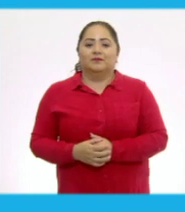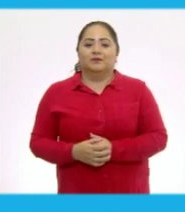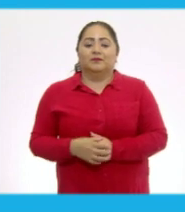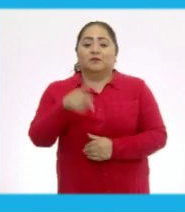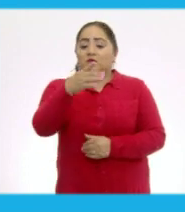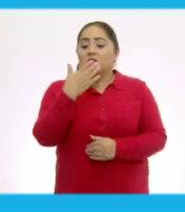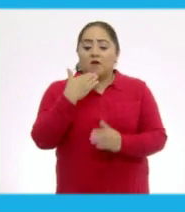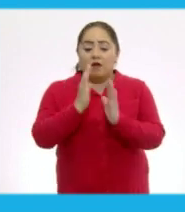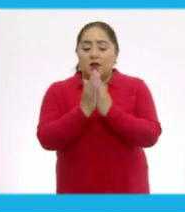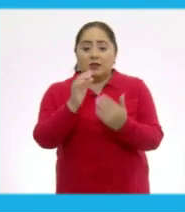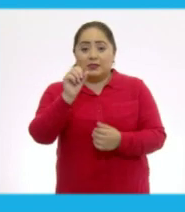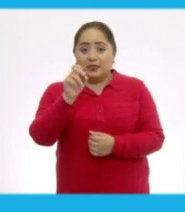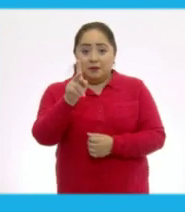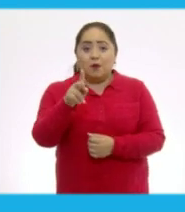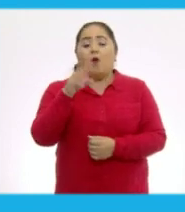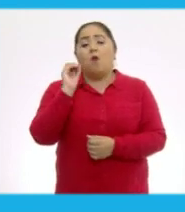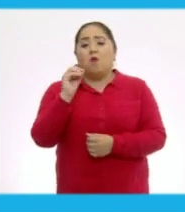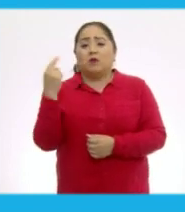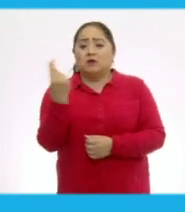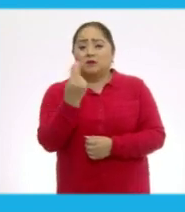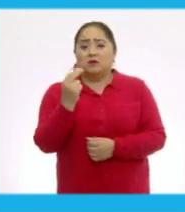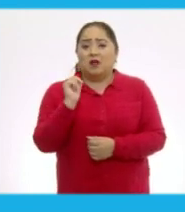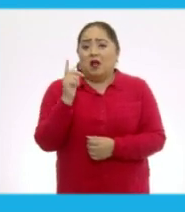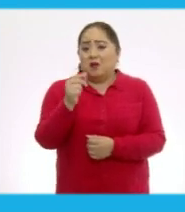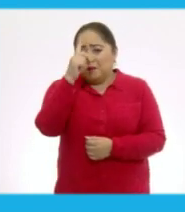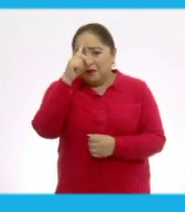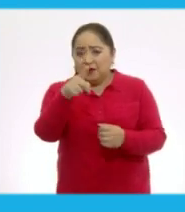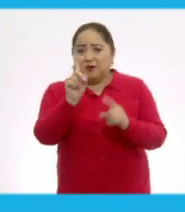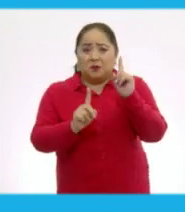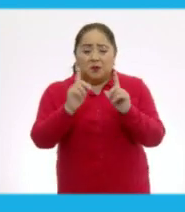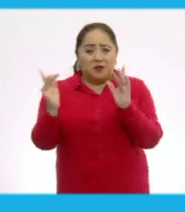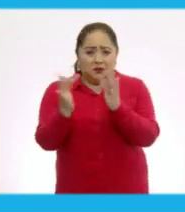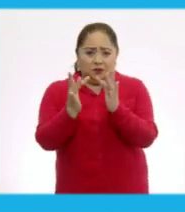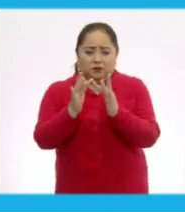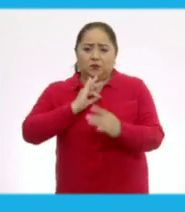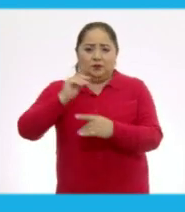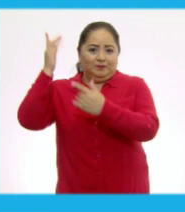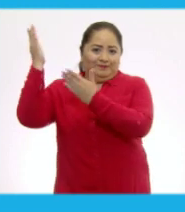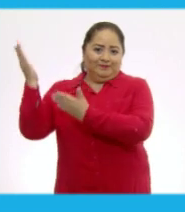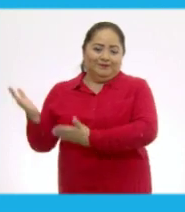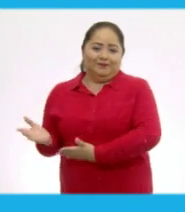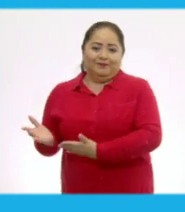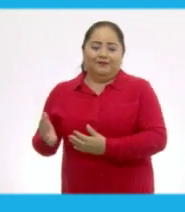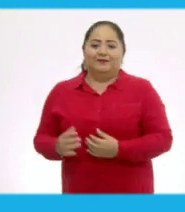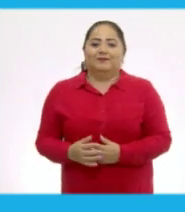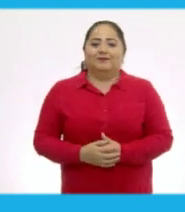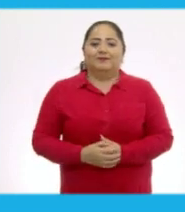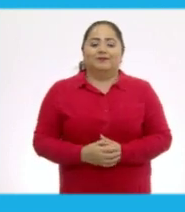Si no tienes el libro de texto o necesitas ayuda para resolver tus dudas, contáctalos.